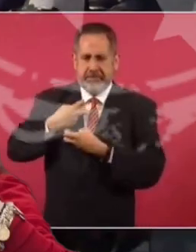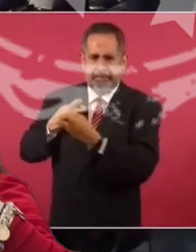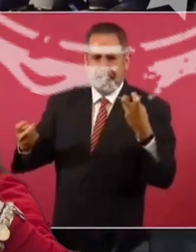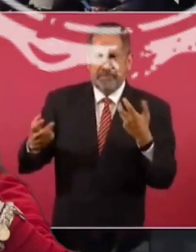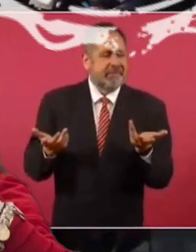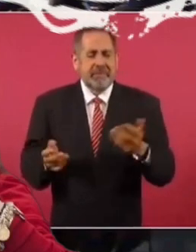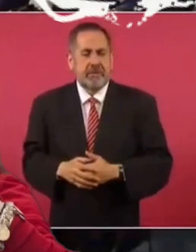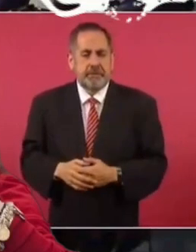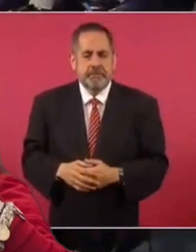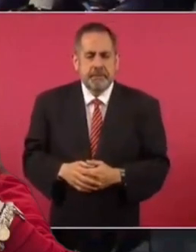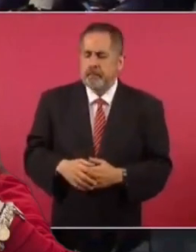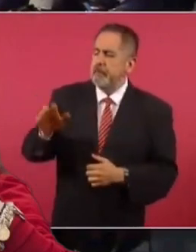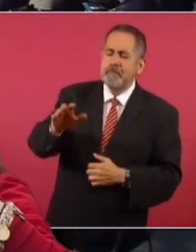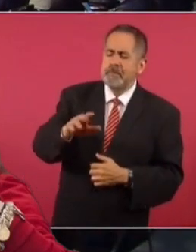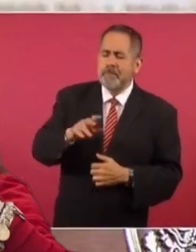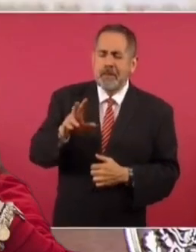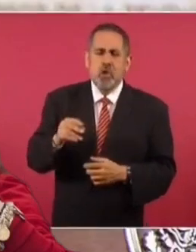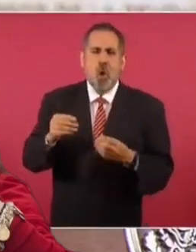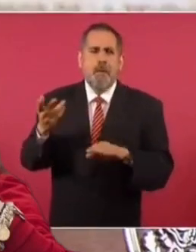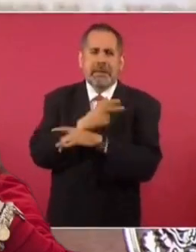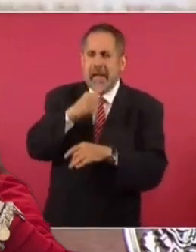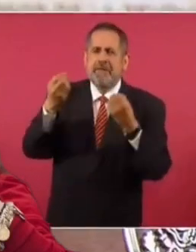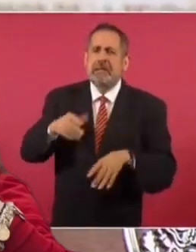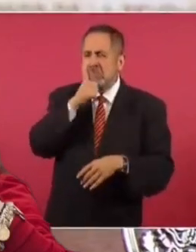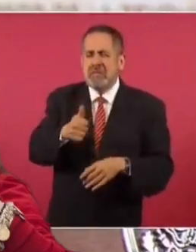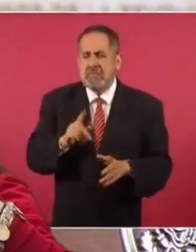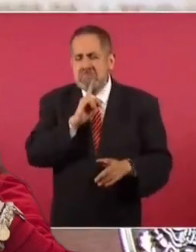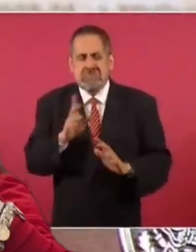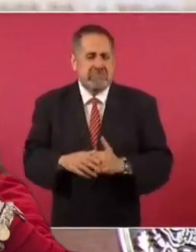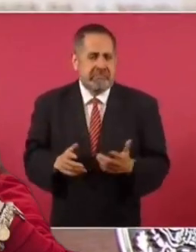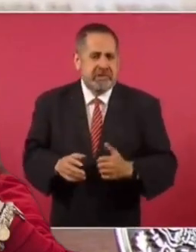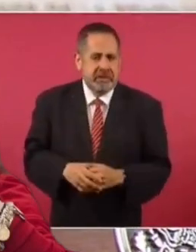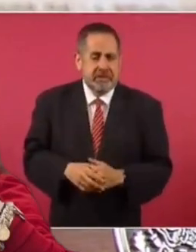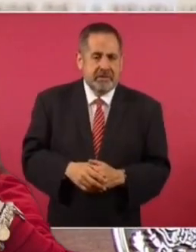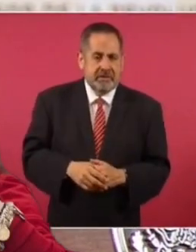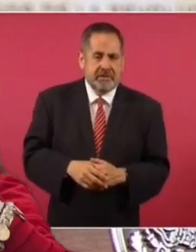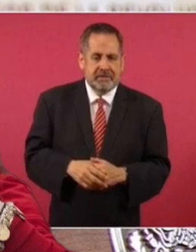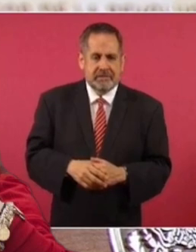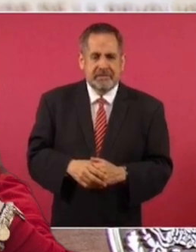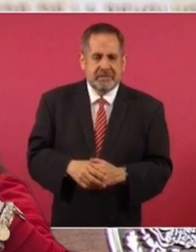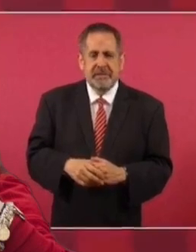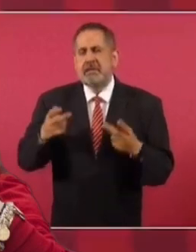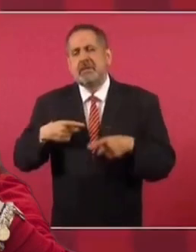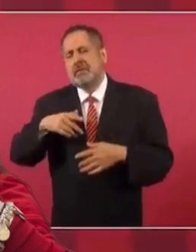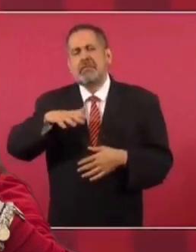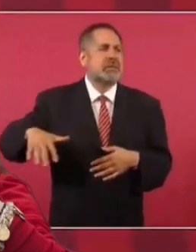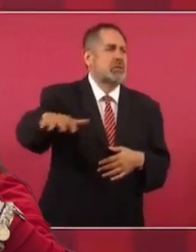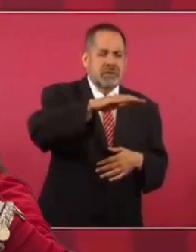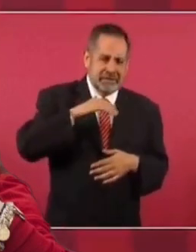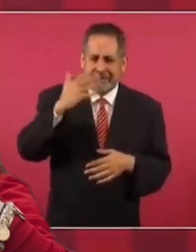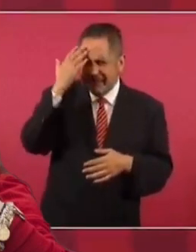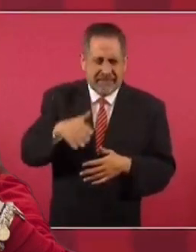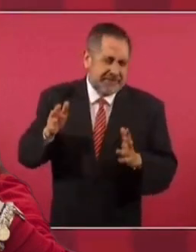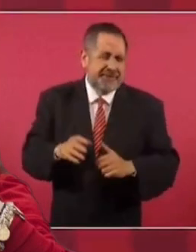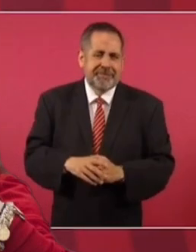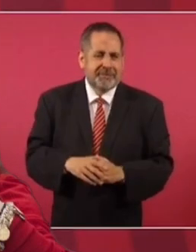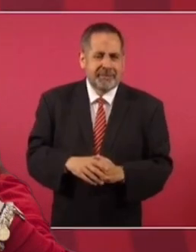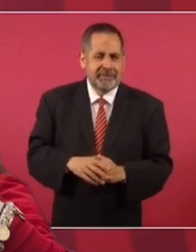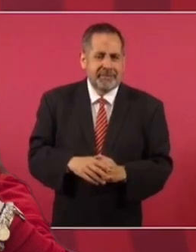La verdad que no afecta mucho, yo diría que nada, porque ya la gente está